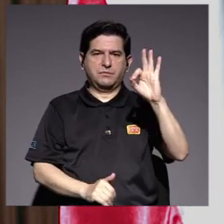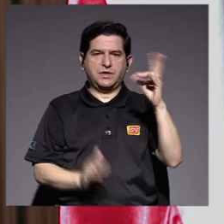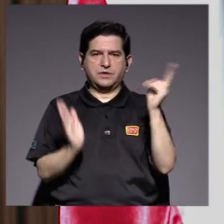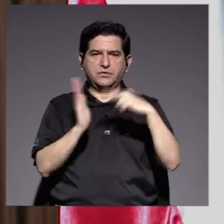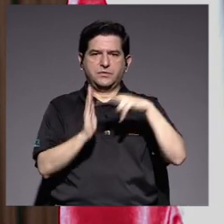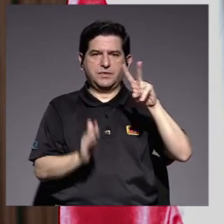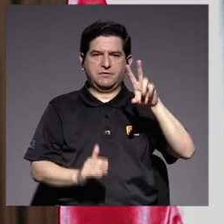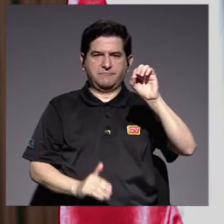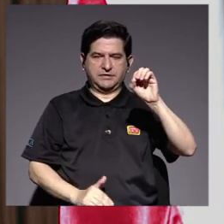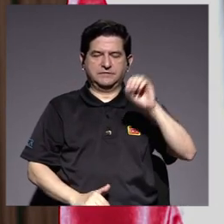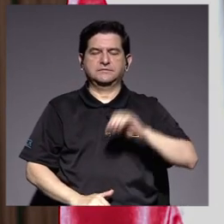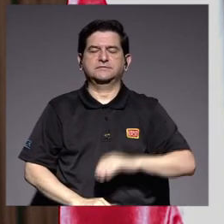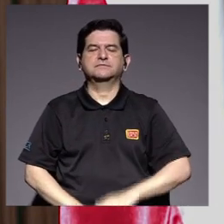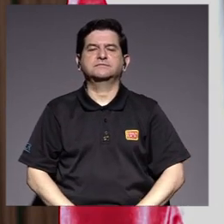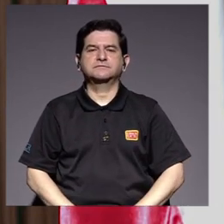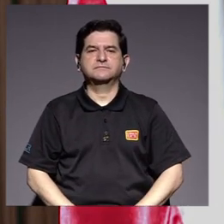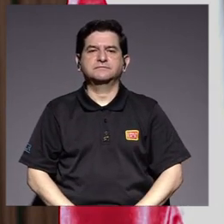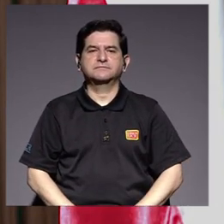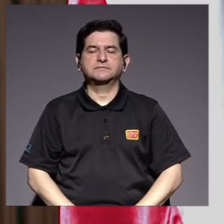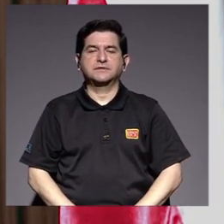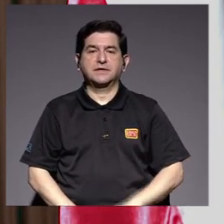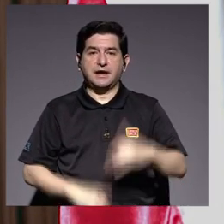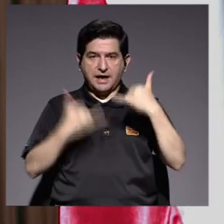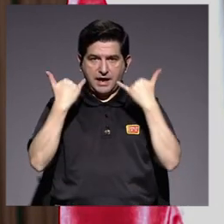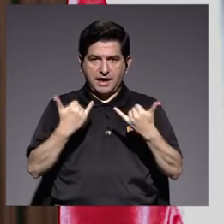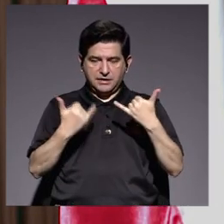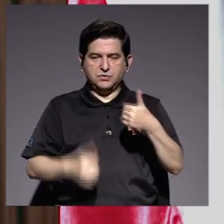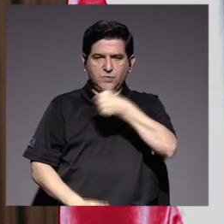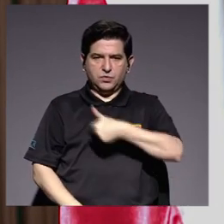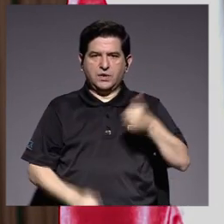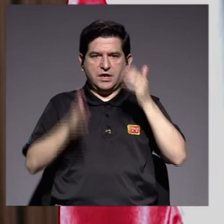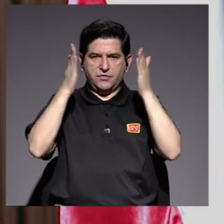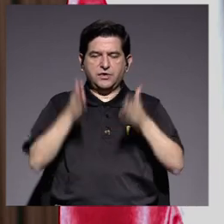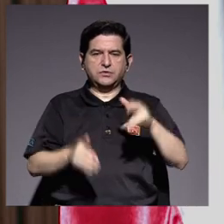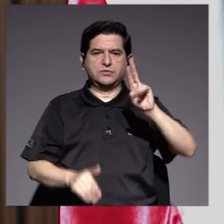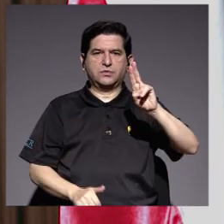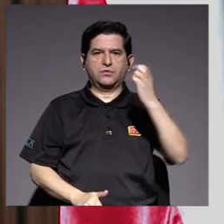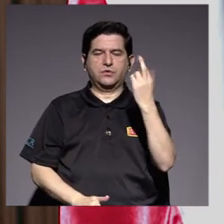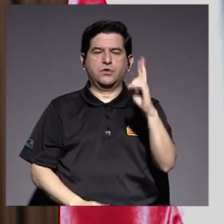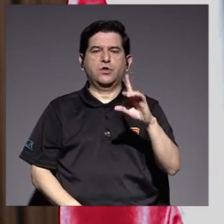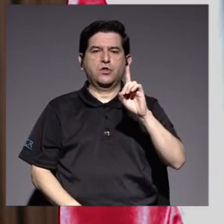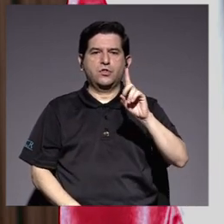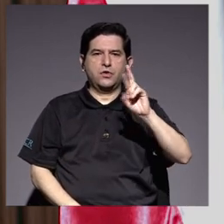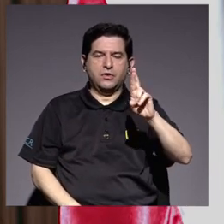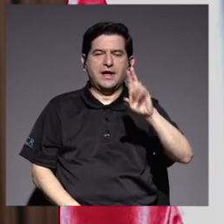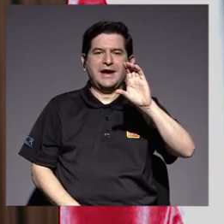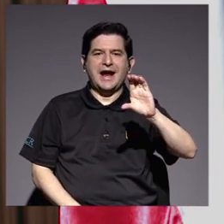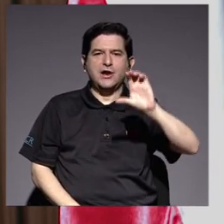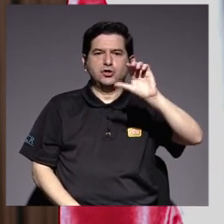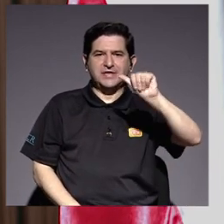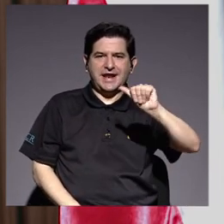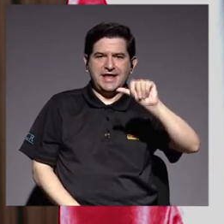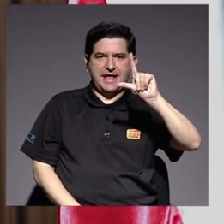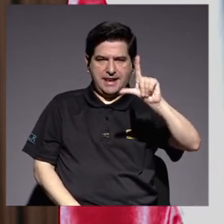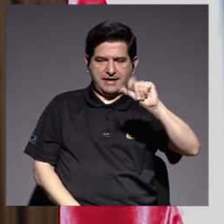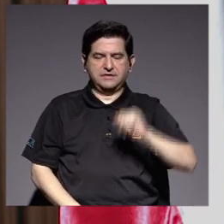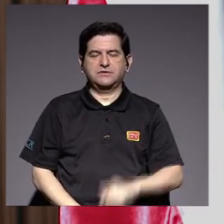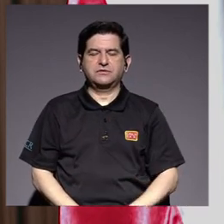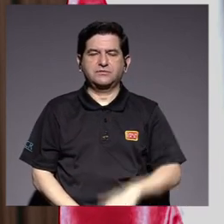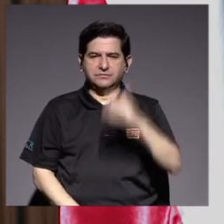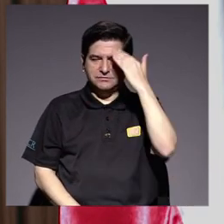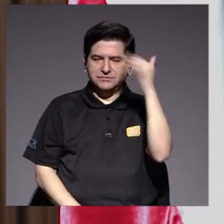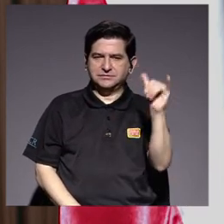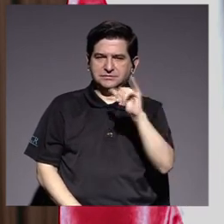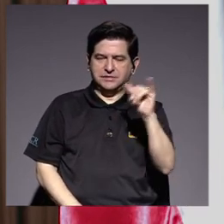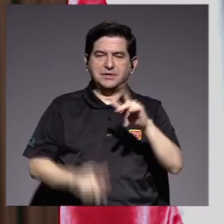-2020 por parte del actual rector de la Universidad de Costa Rica, el doctor Carlos Araya Leandro. El saludo